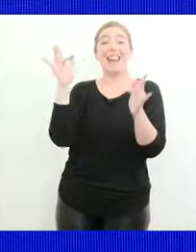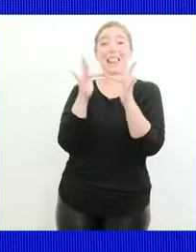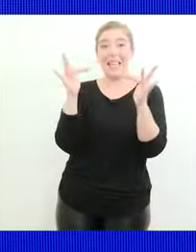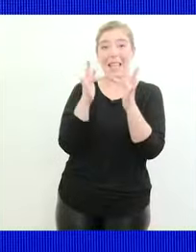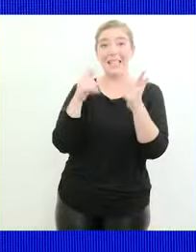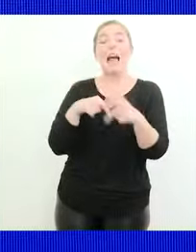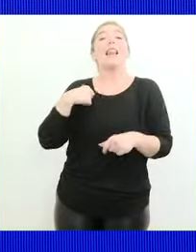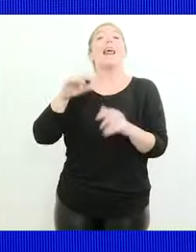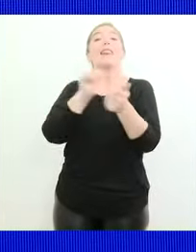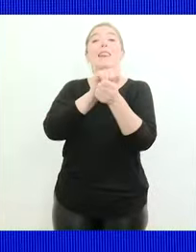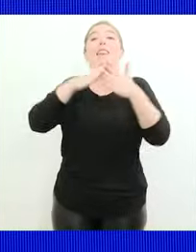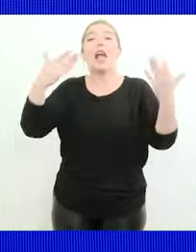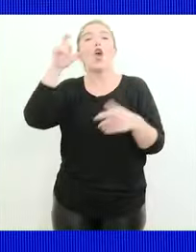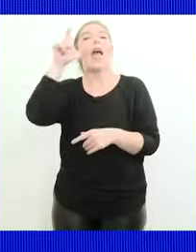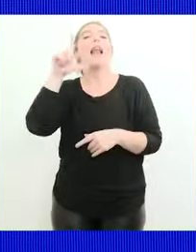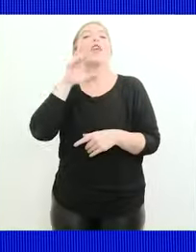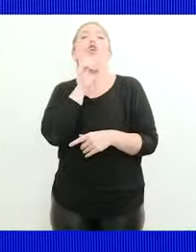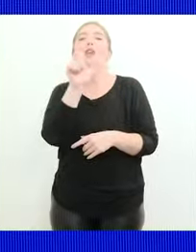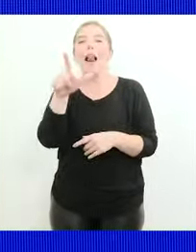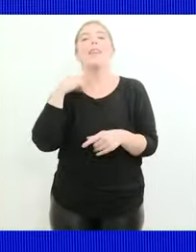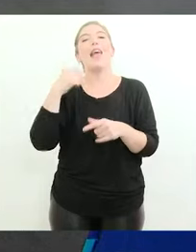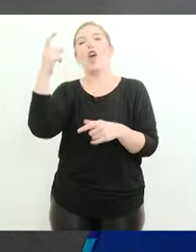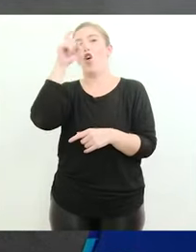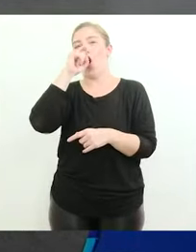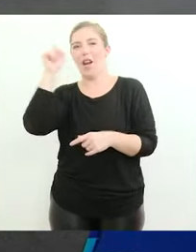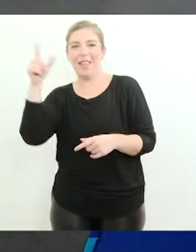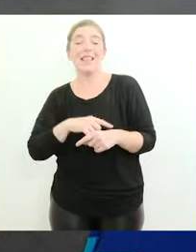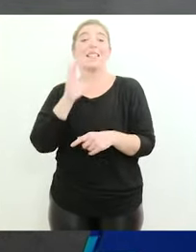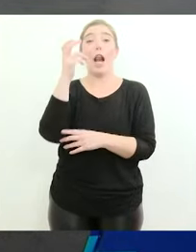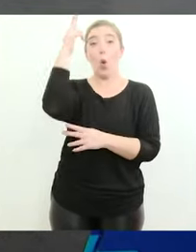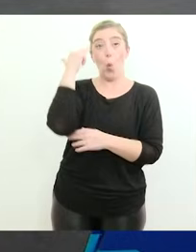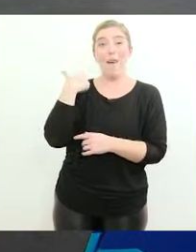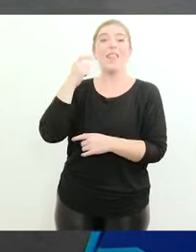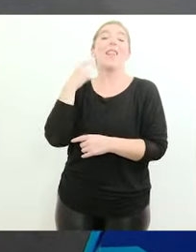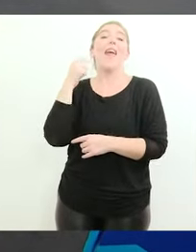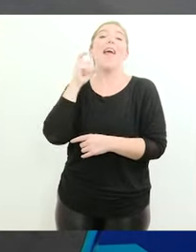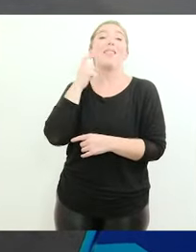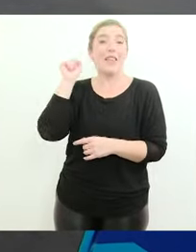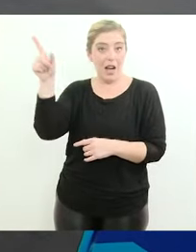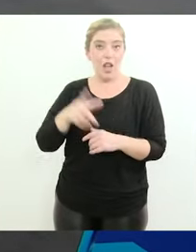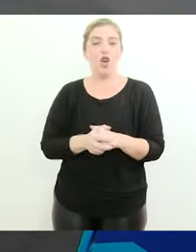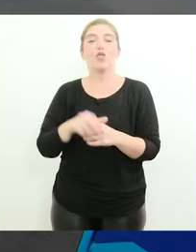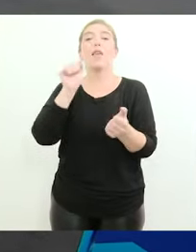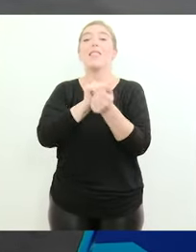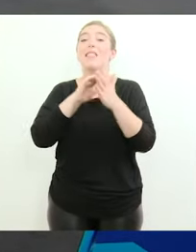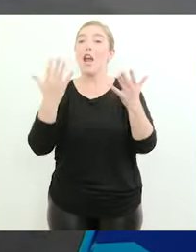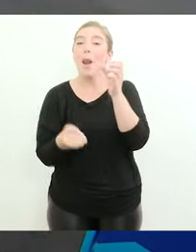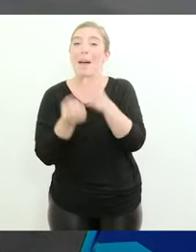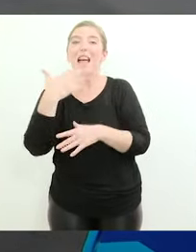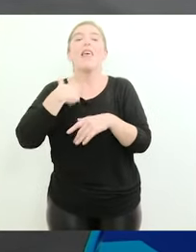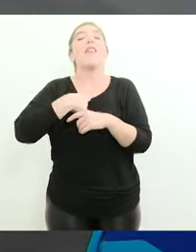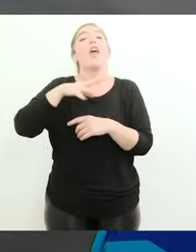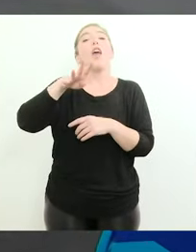Litoral de Corrientes, canal 9 de Entre Ríos. Diario La Mañana de Formosa, diario El Tribuno de